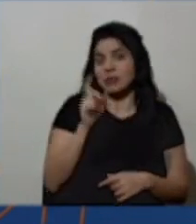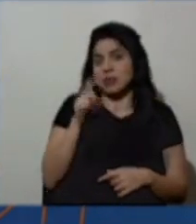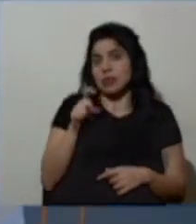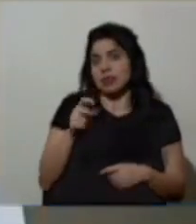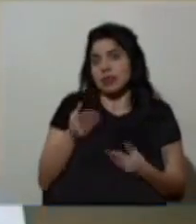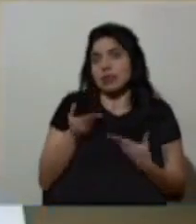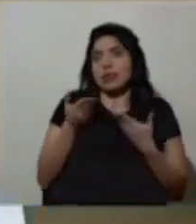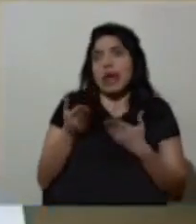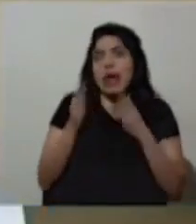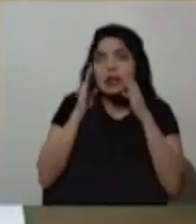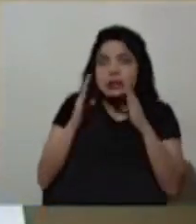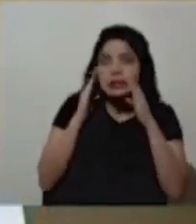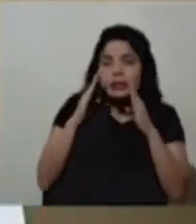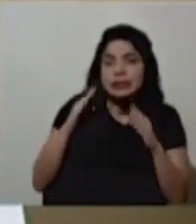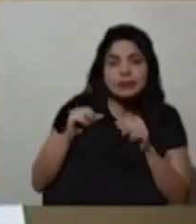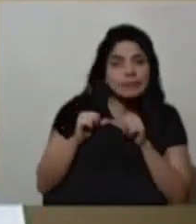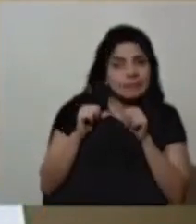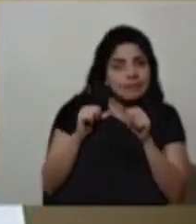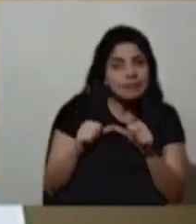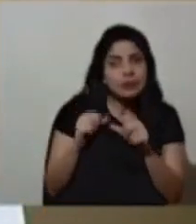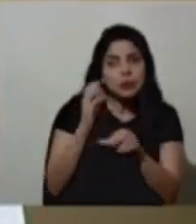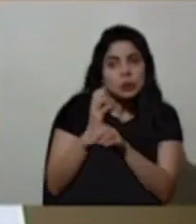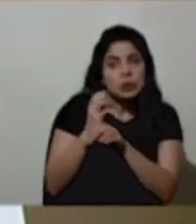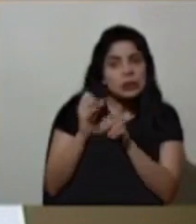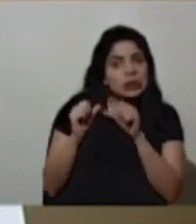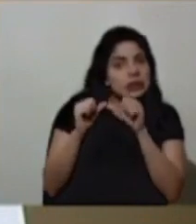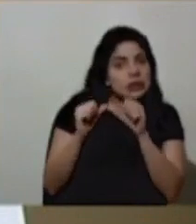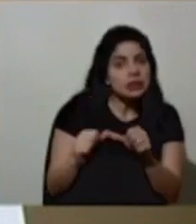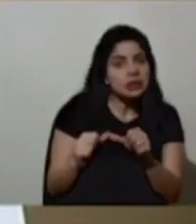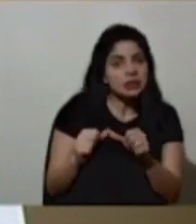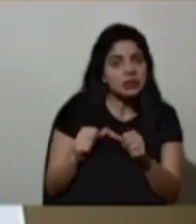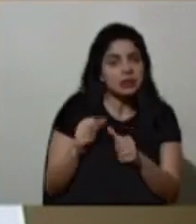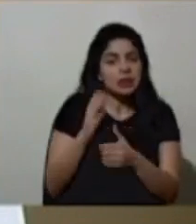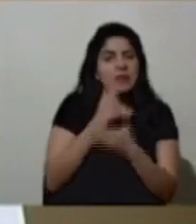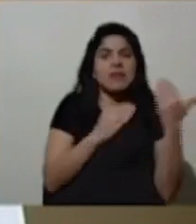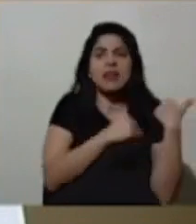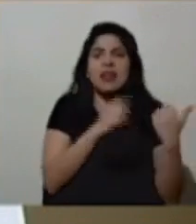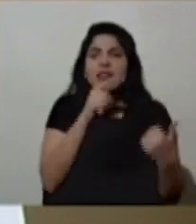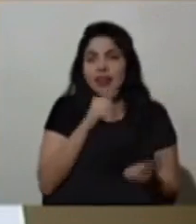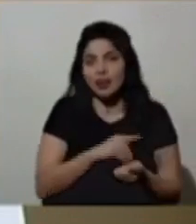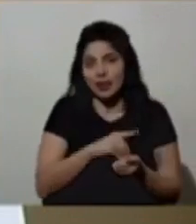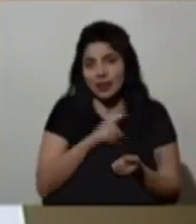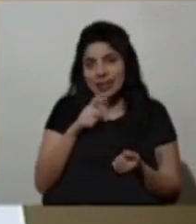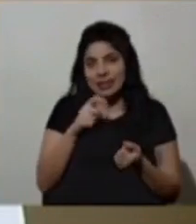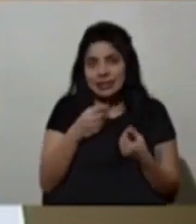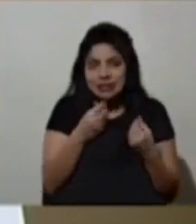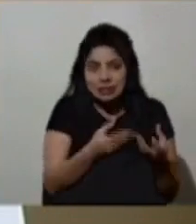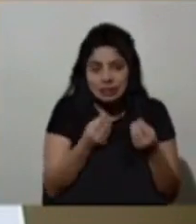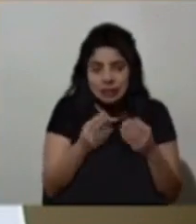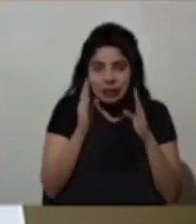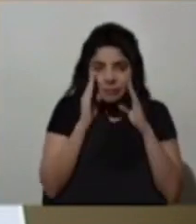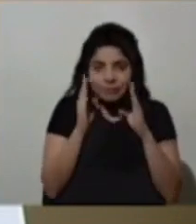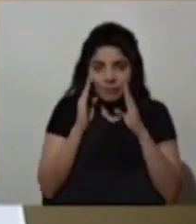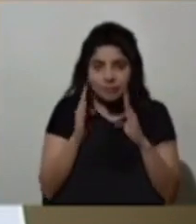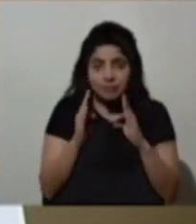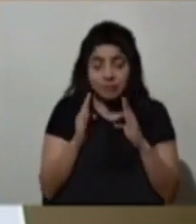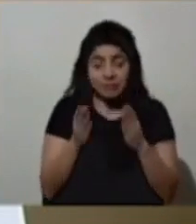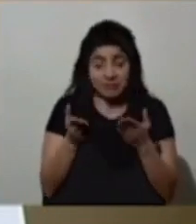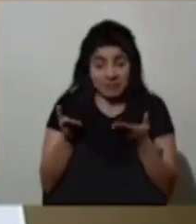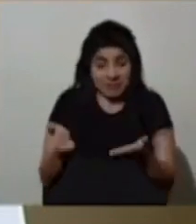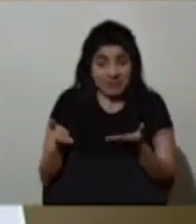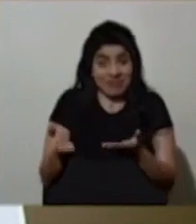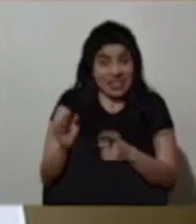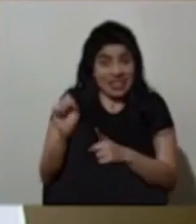permanente y cuidados permanentes por parte de los médicos. Ante esta